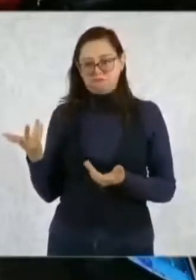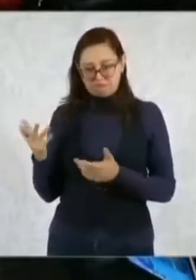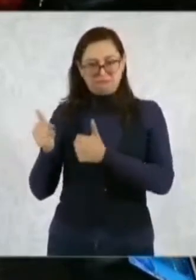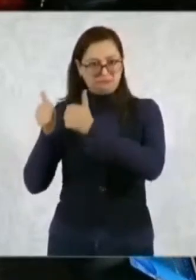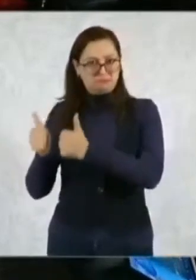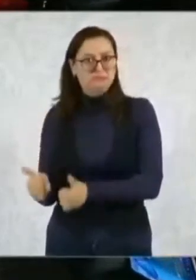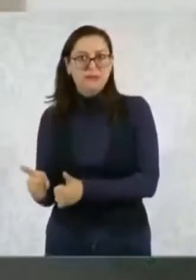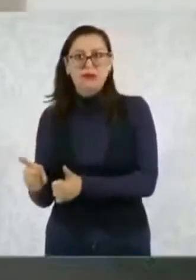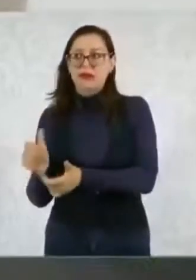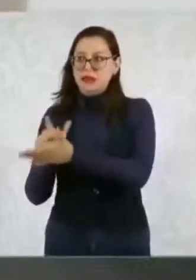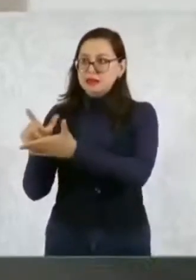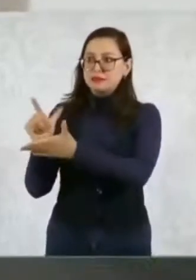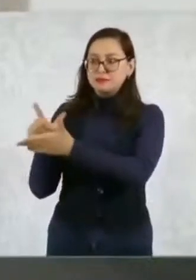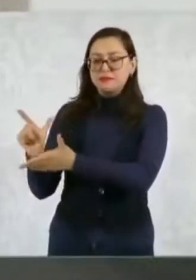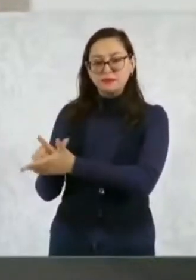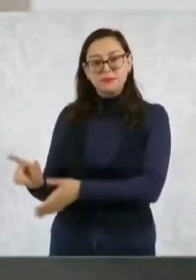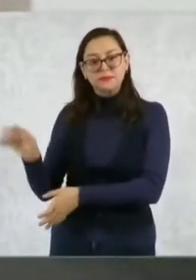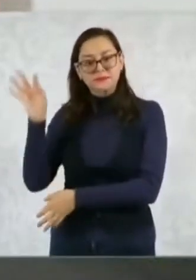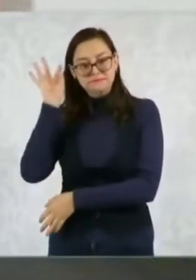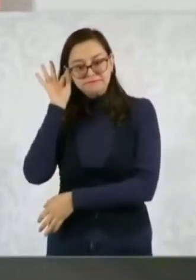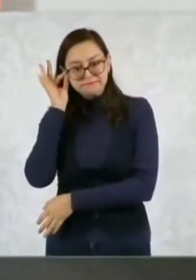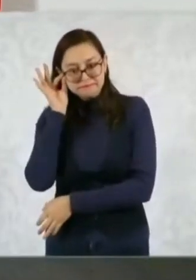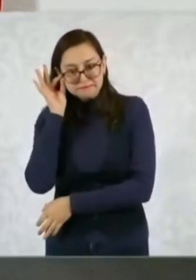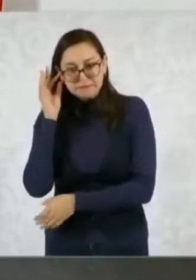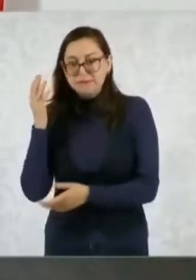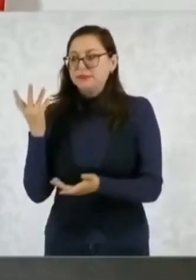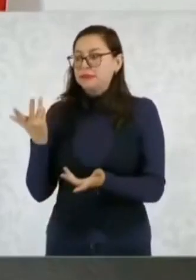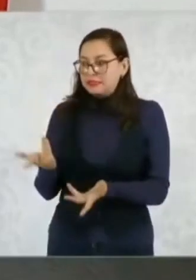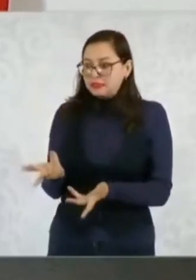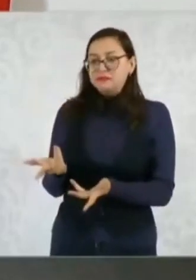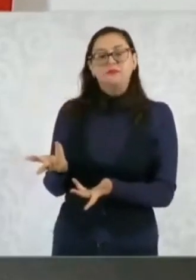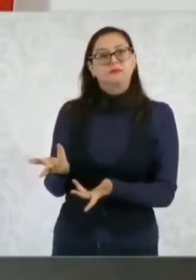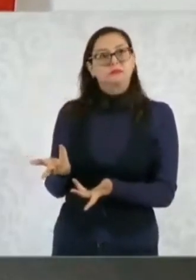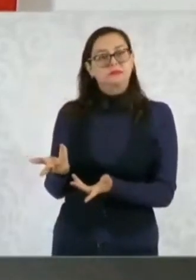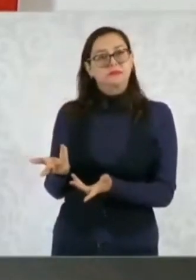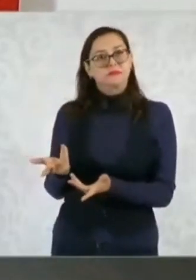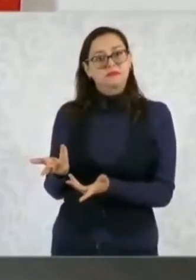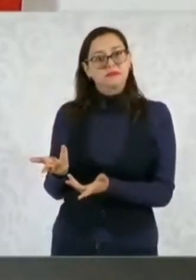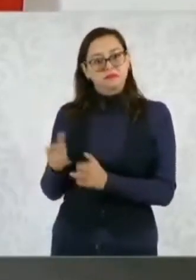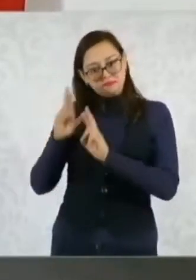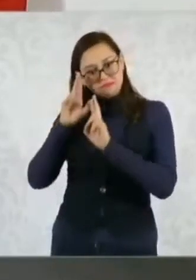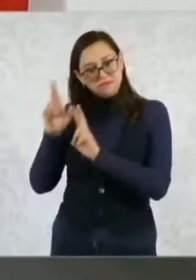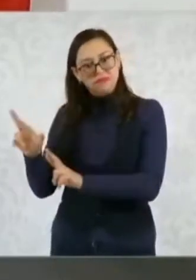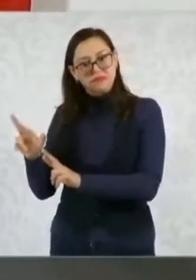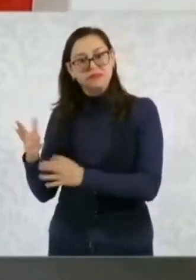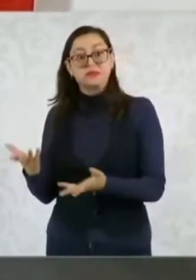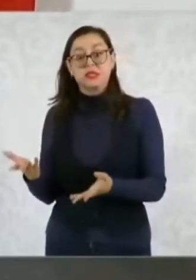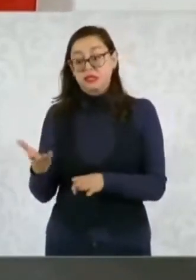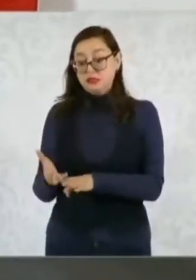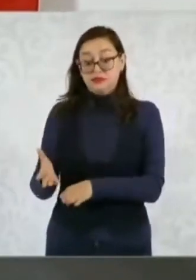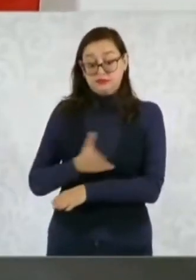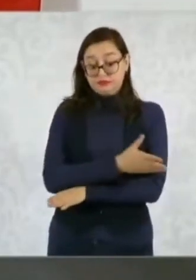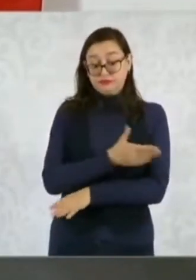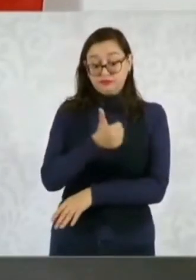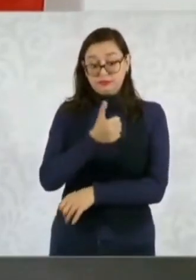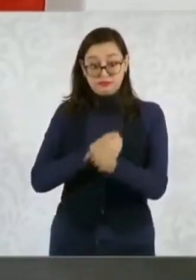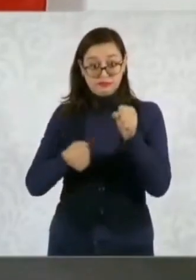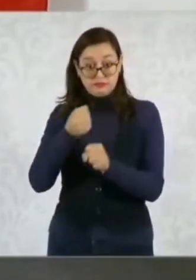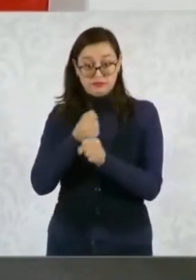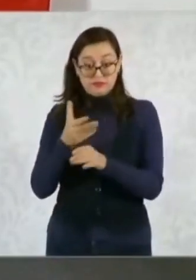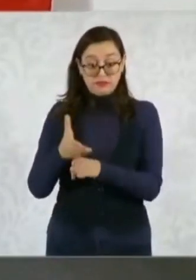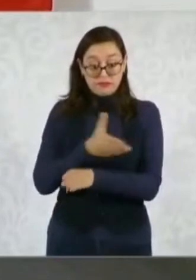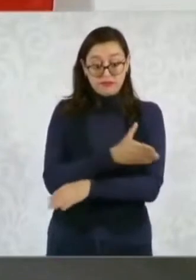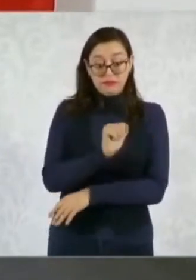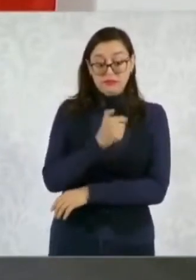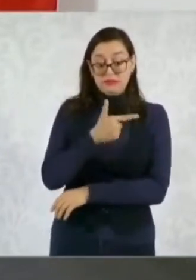el sexenio el presidente López Obrador se hizo obligatorio que todas las trabajadoras del hogar